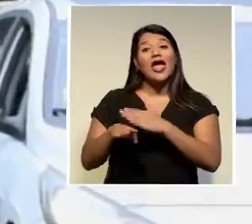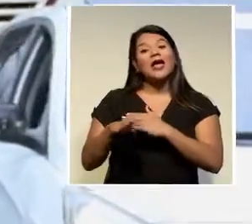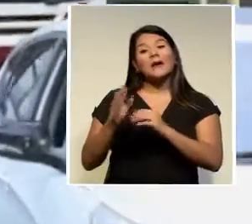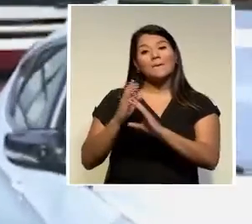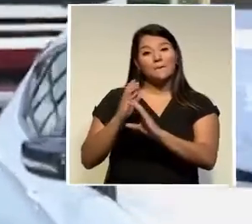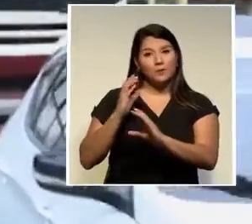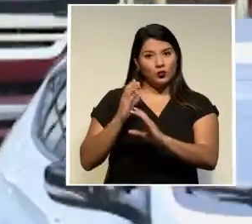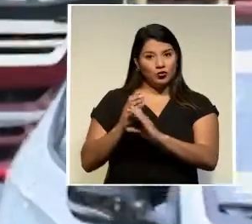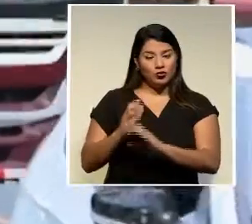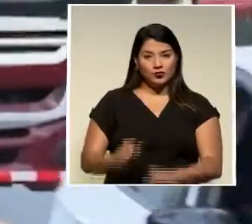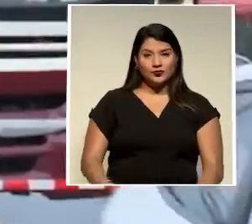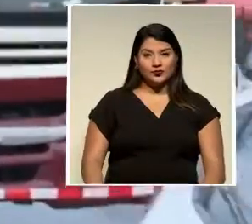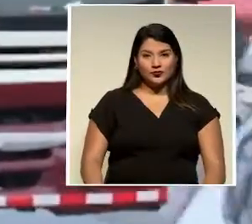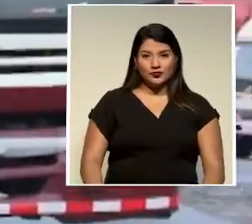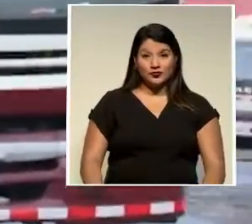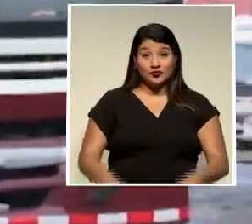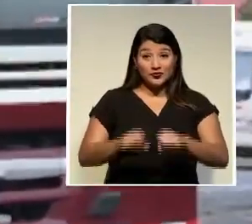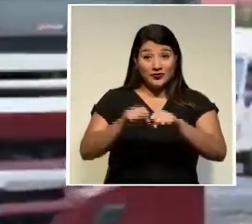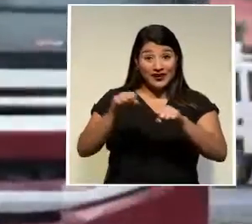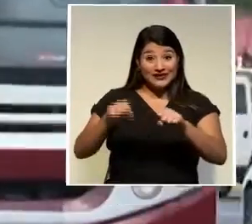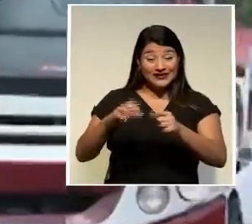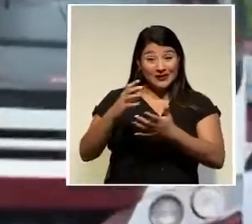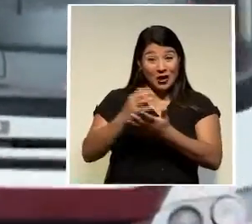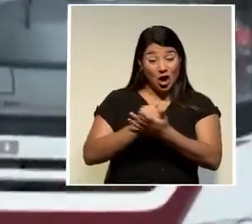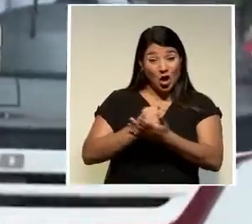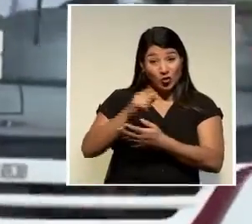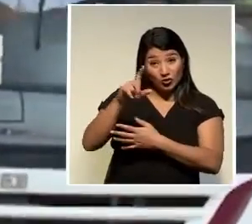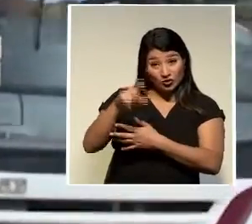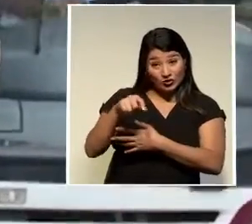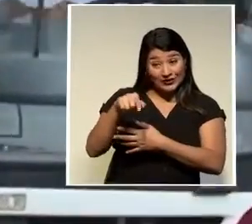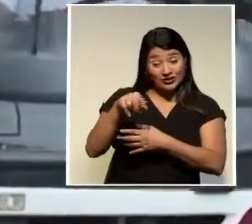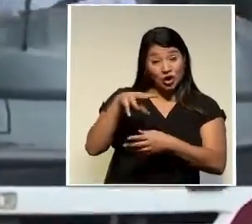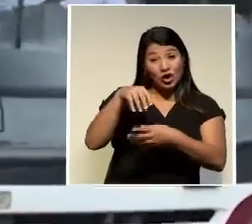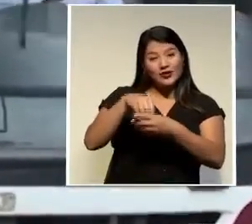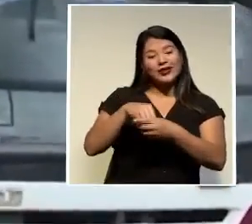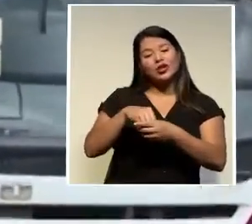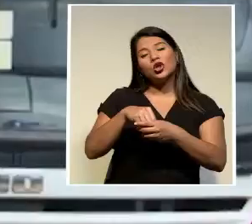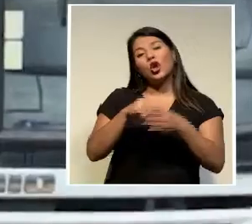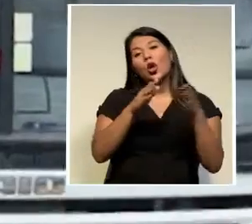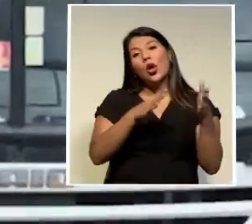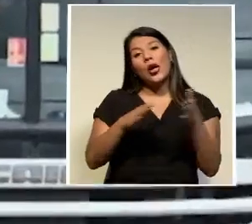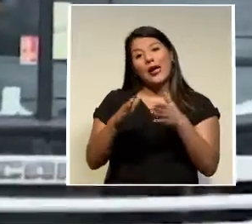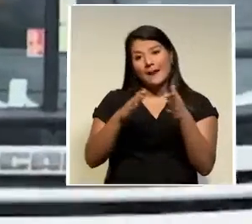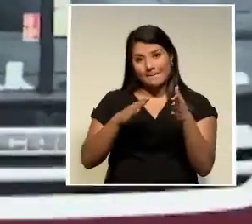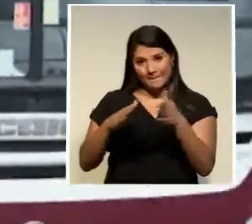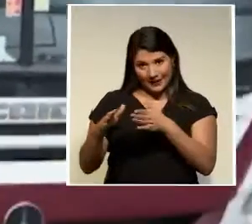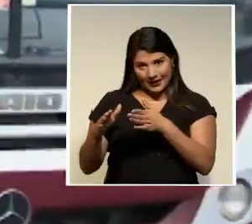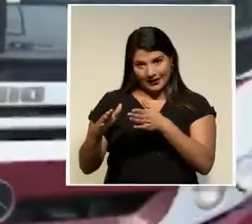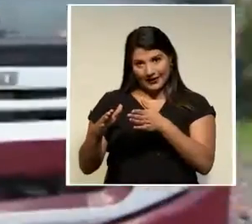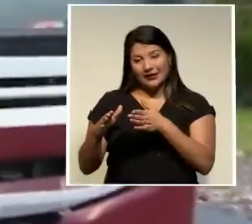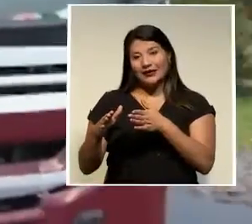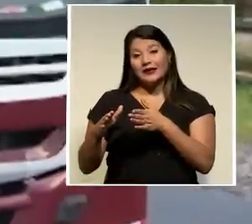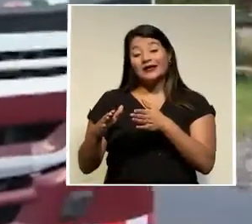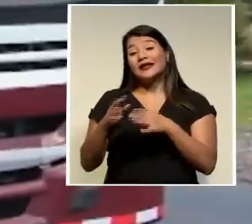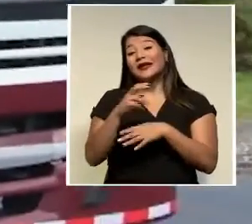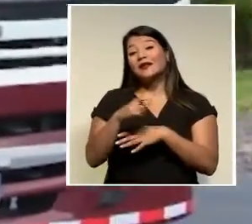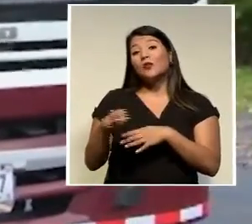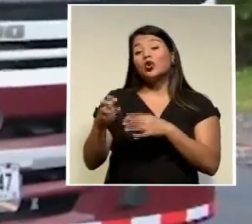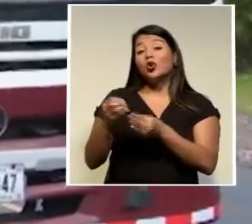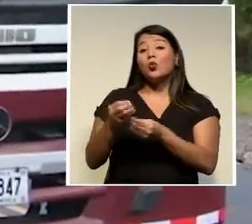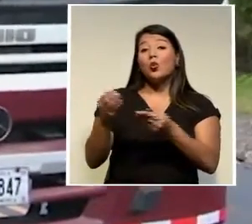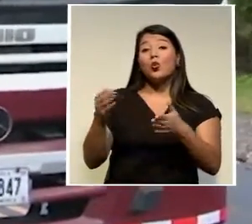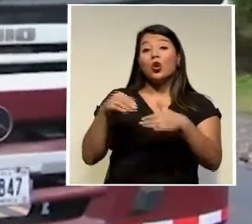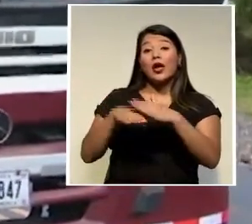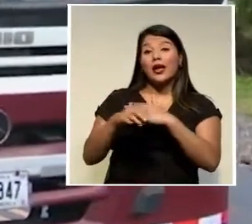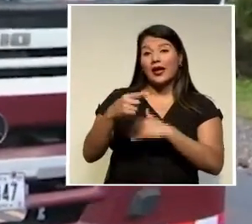autobuses el sistema de cobro electrónico es parte del plan de sectorización del transporte público en la gran área